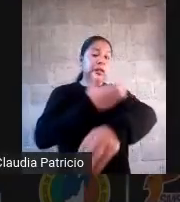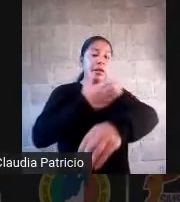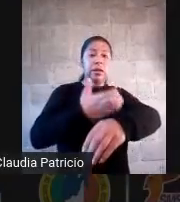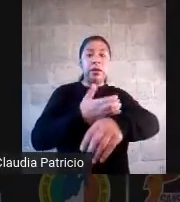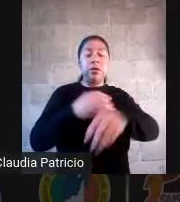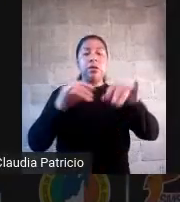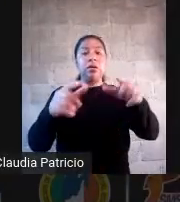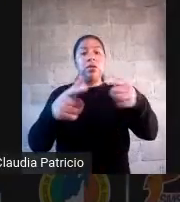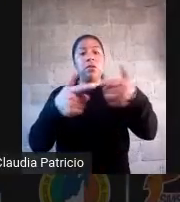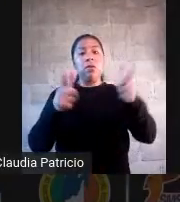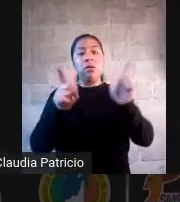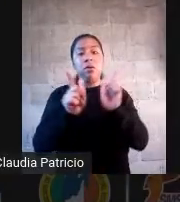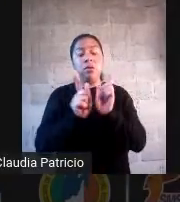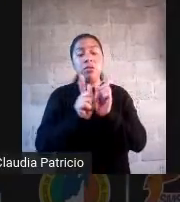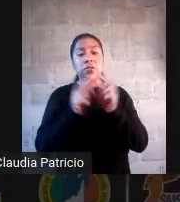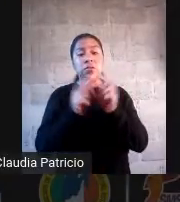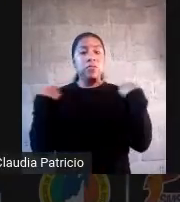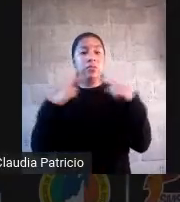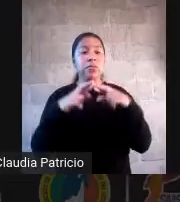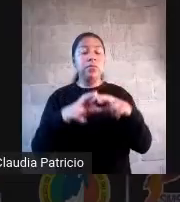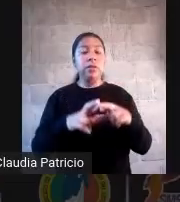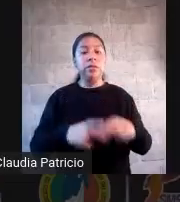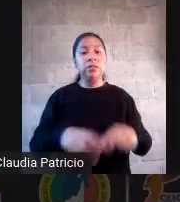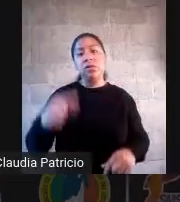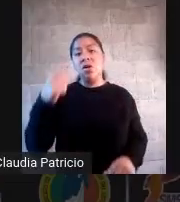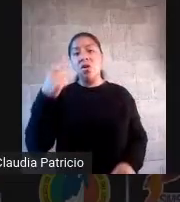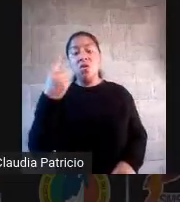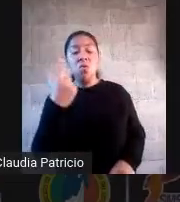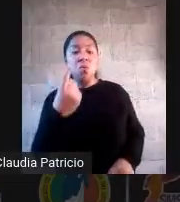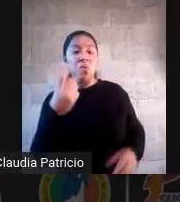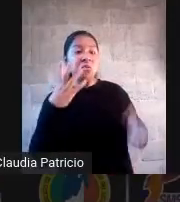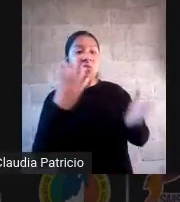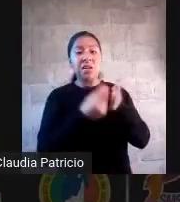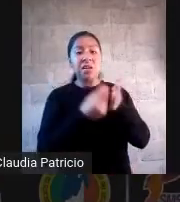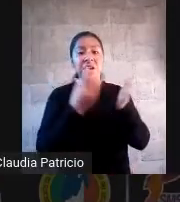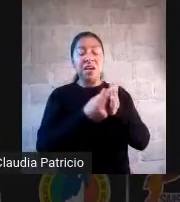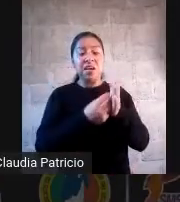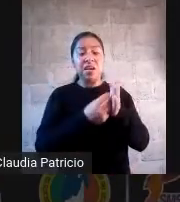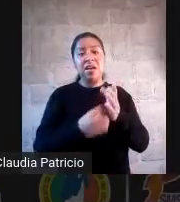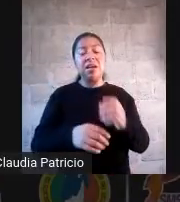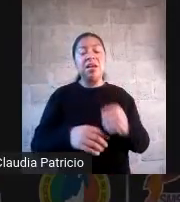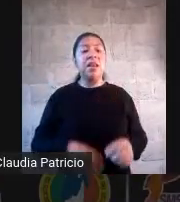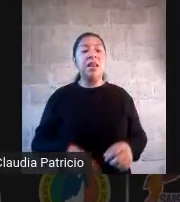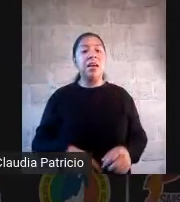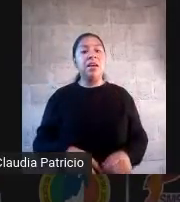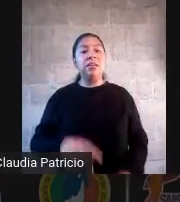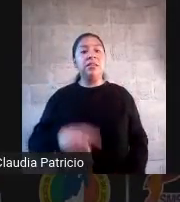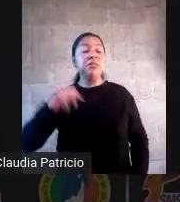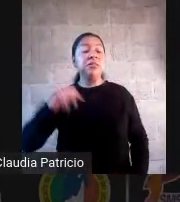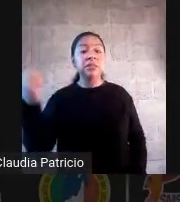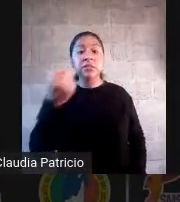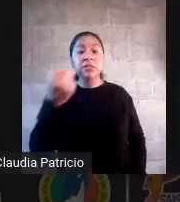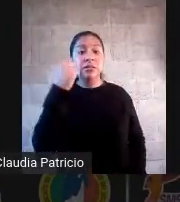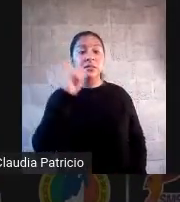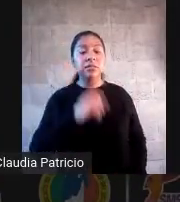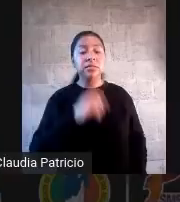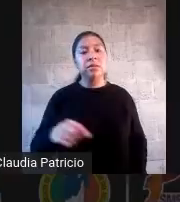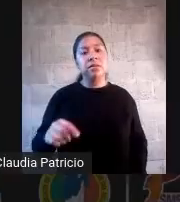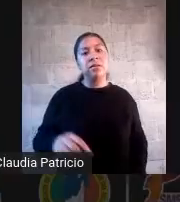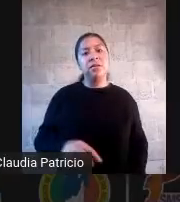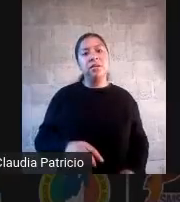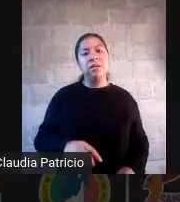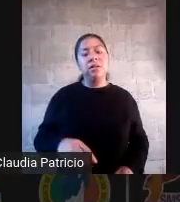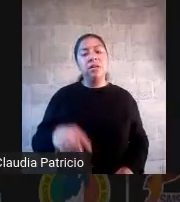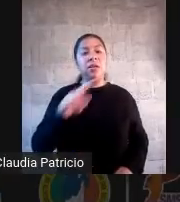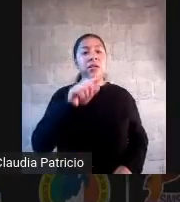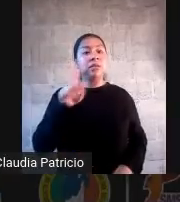al menos una, ¿sí? Si eso no es posible, pues será vía Zoom, o a lo mejor vía chiquillos de